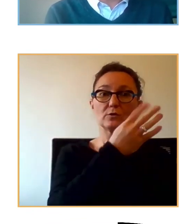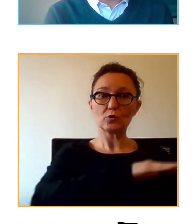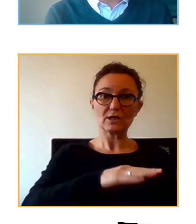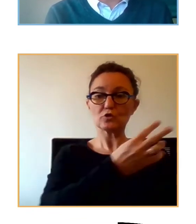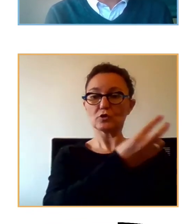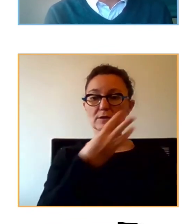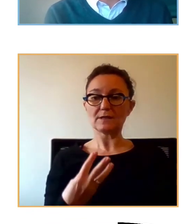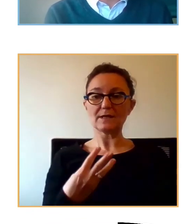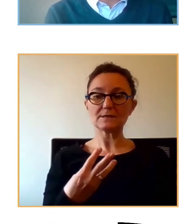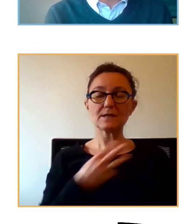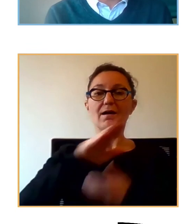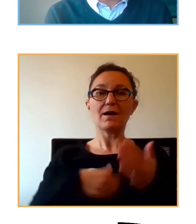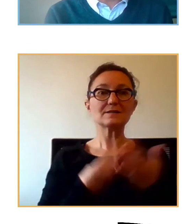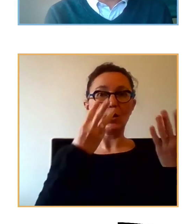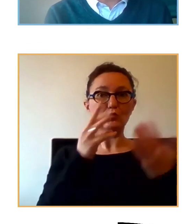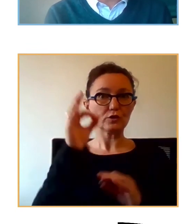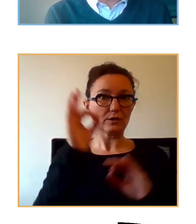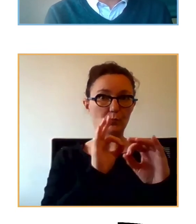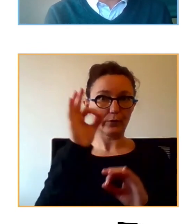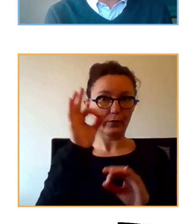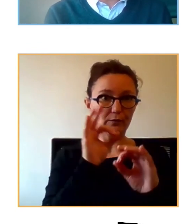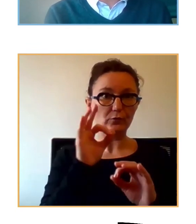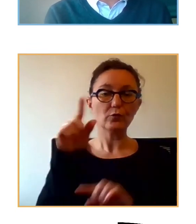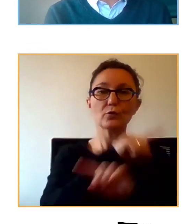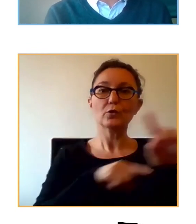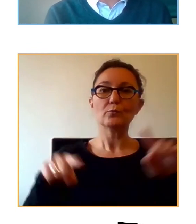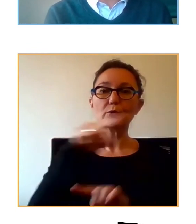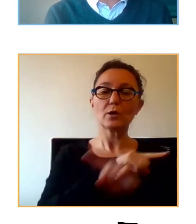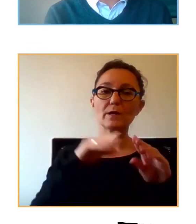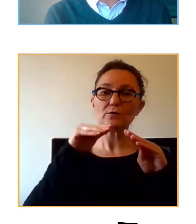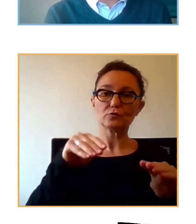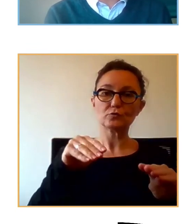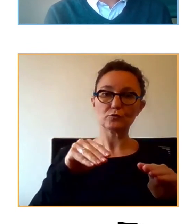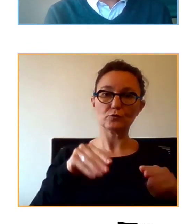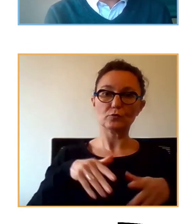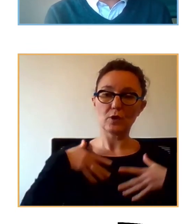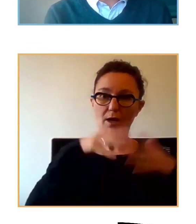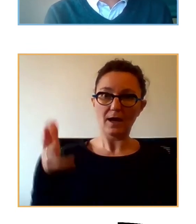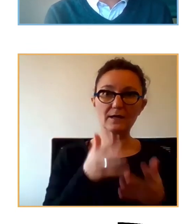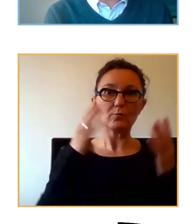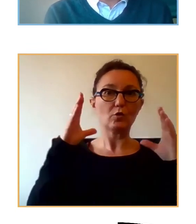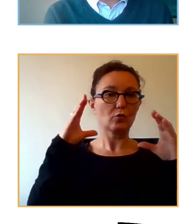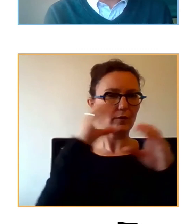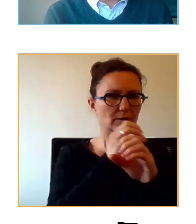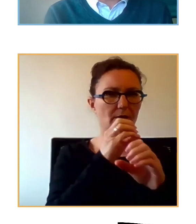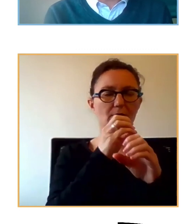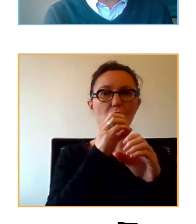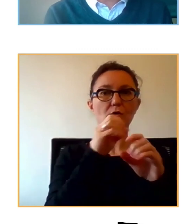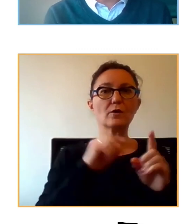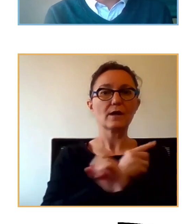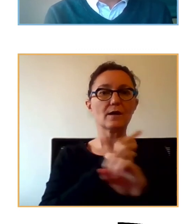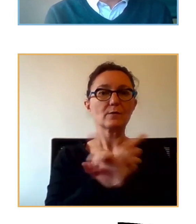80%, están teniendo problemas en su estado de ánimo, problemas de concentración, irritabilidad, nerviosismo, están